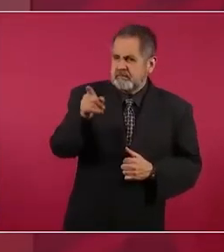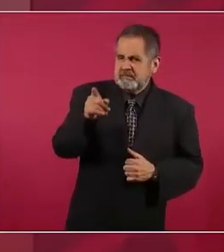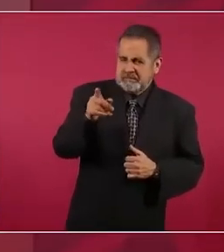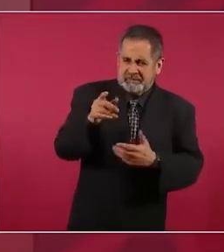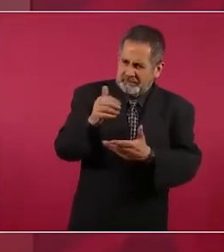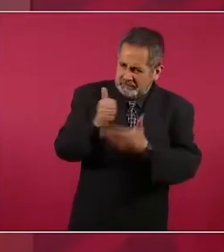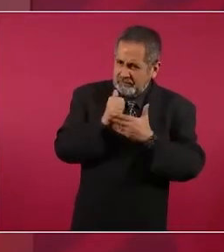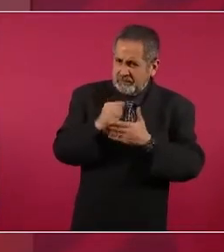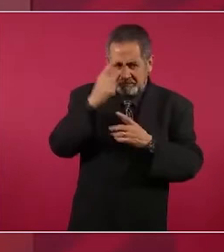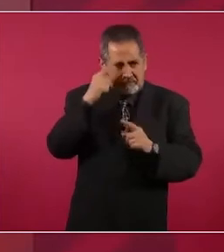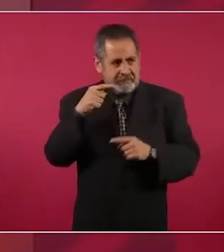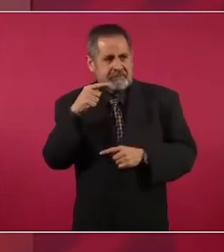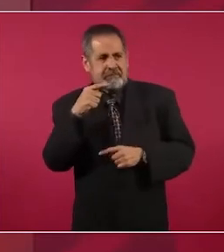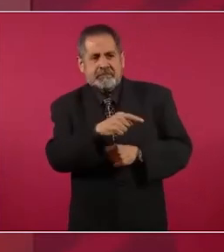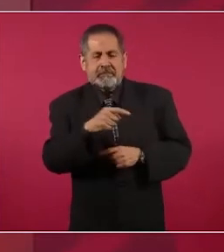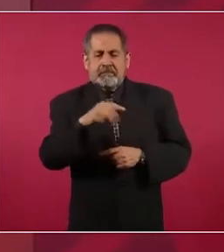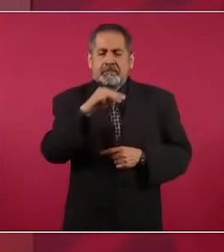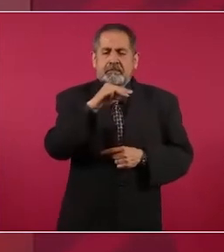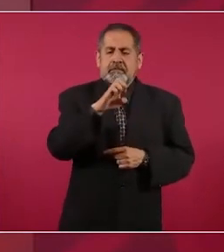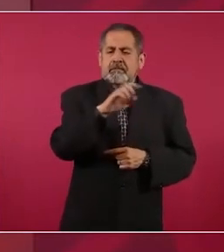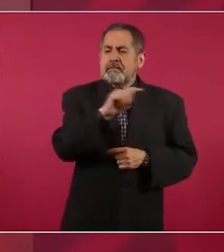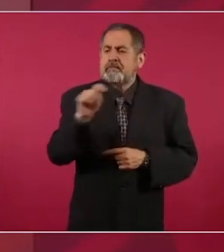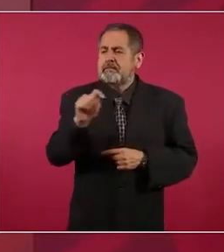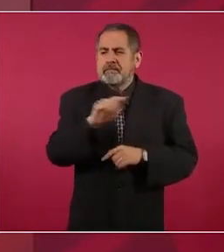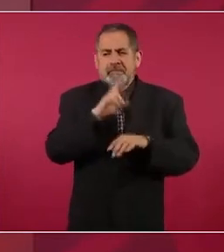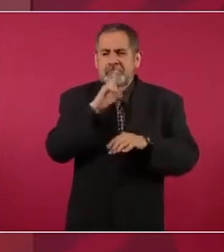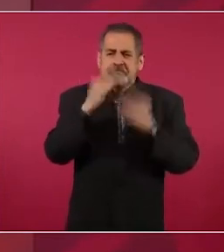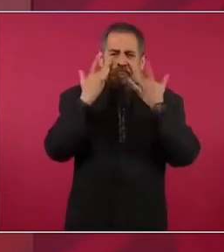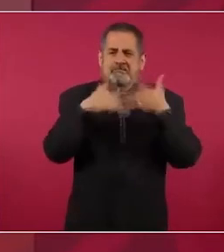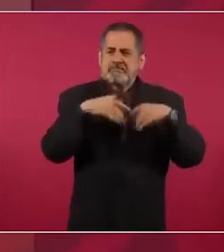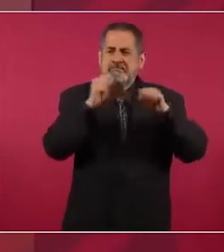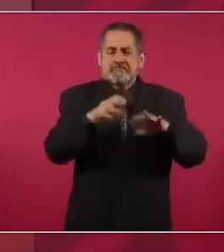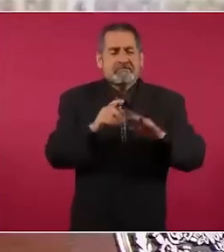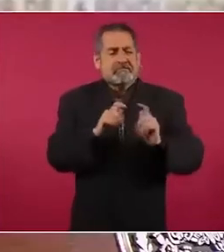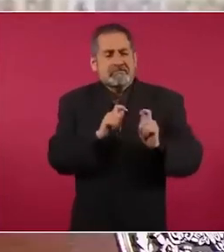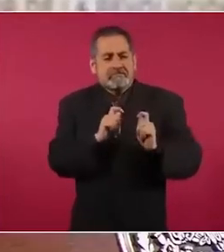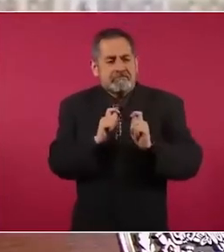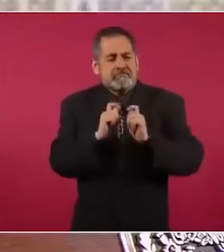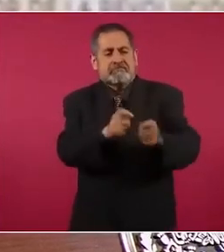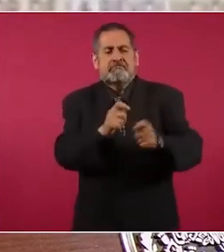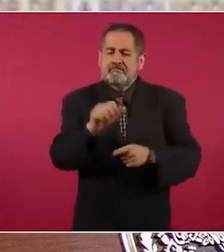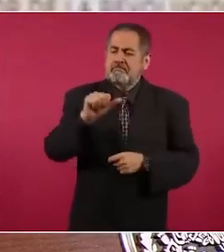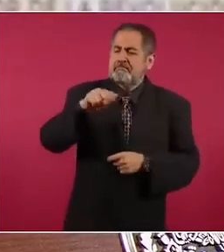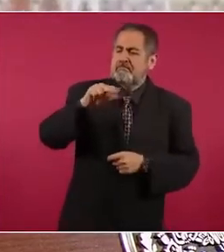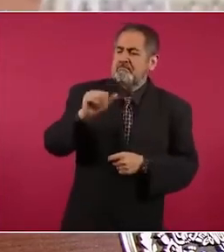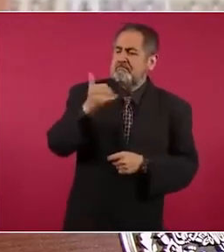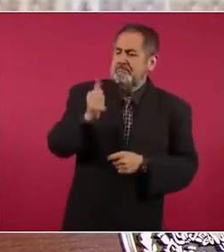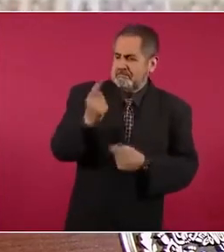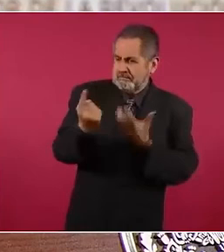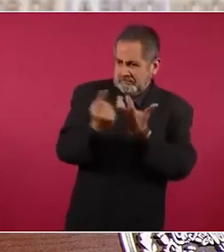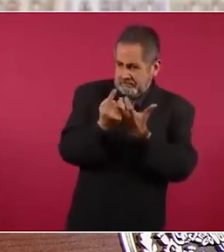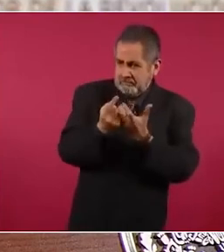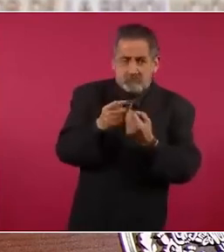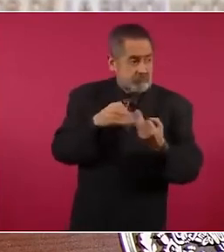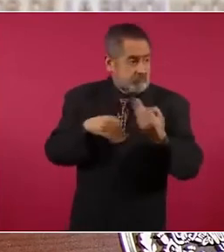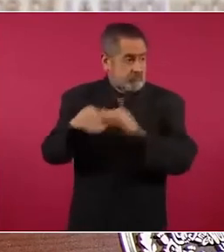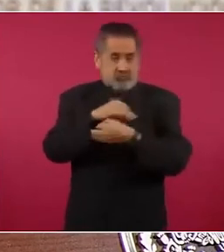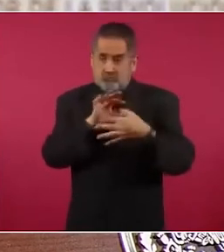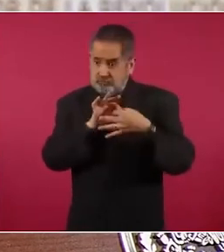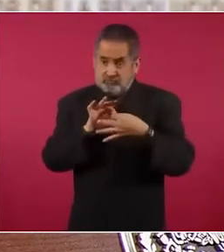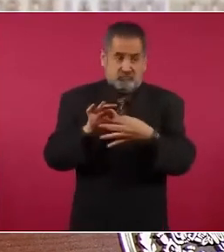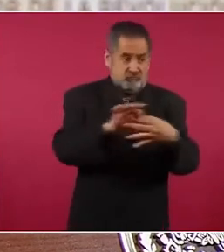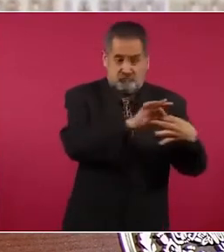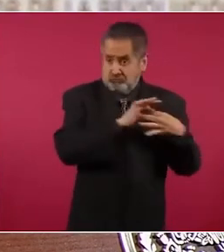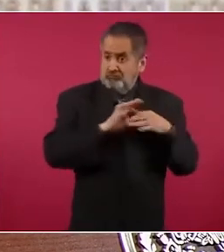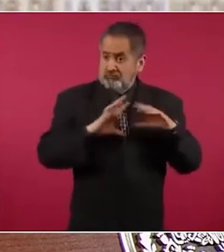por Anaya. Y nos unimos, porque si no,